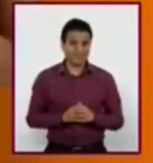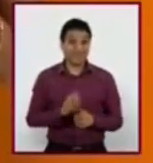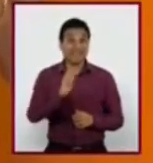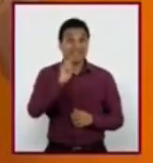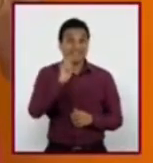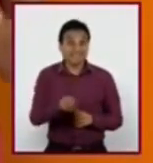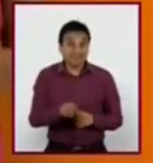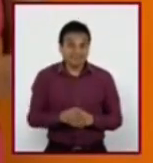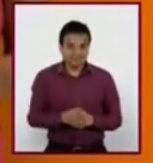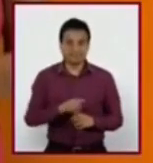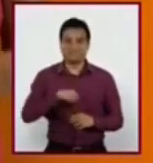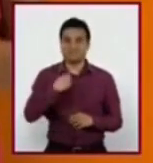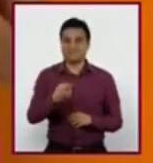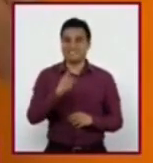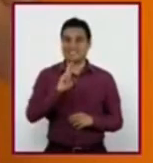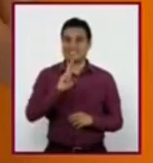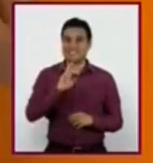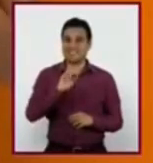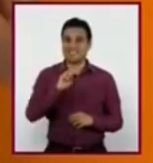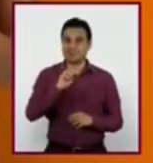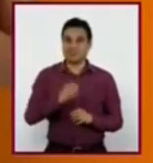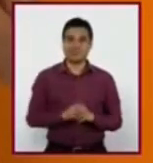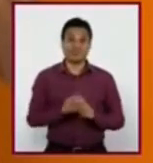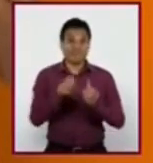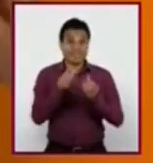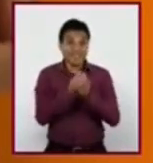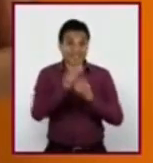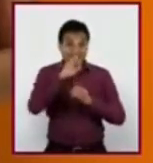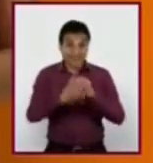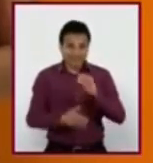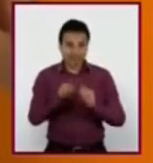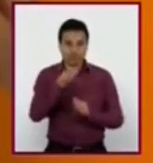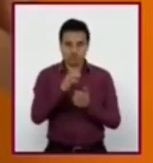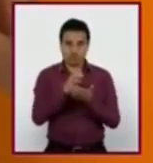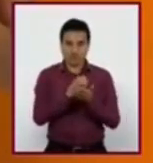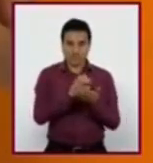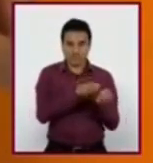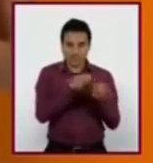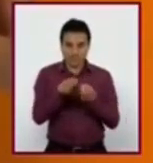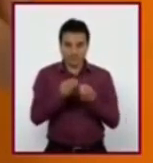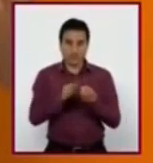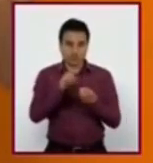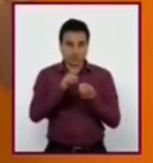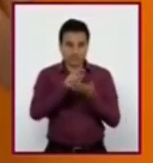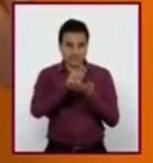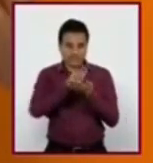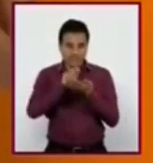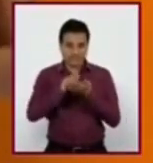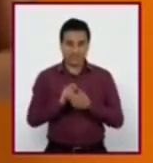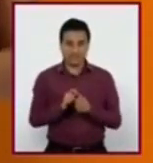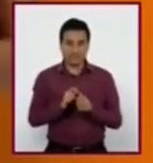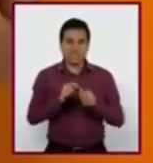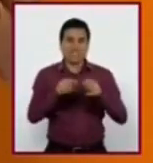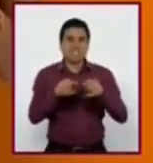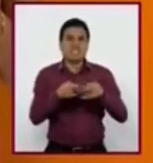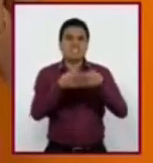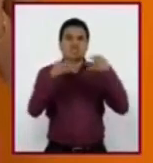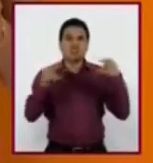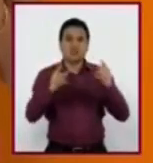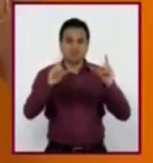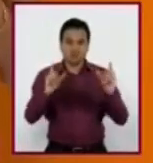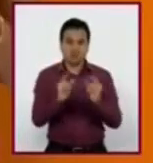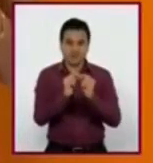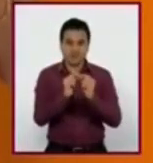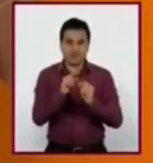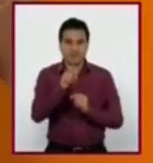lleva al reto de nuestra sesión. Al final de la sesión, tomen su cuaderno y traten de escribir una breve narración en la cual